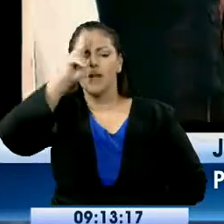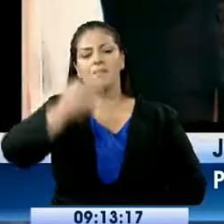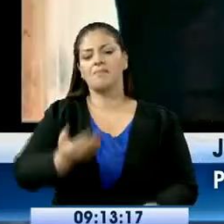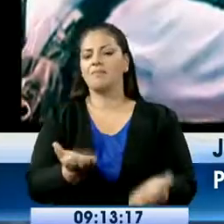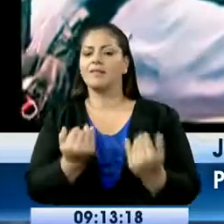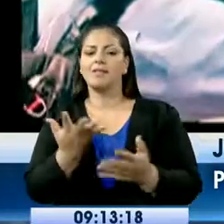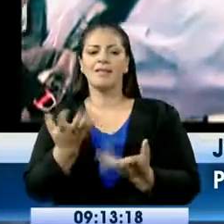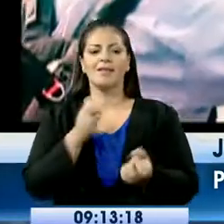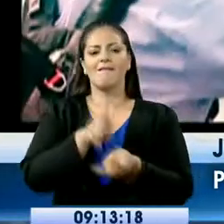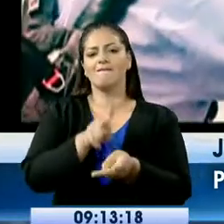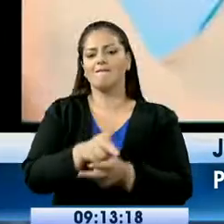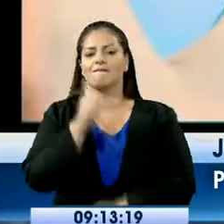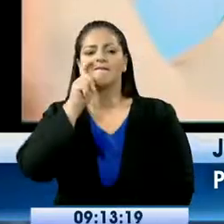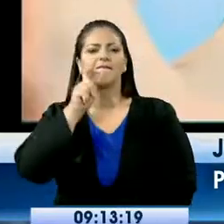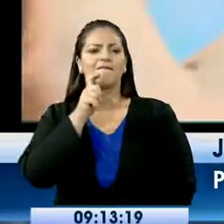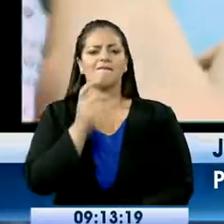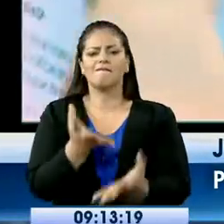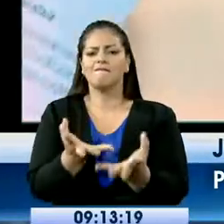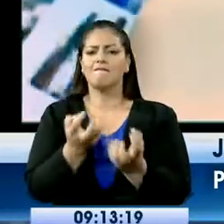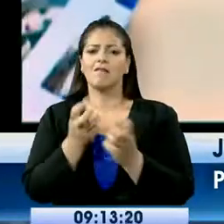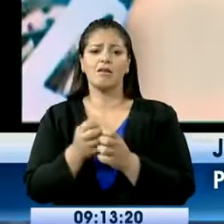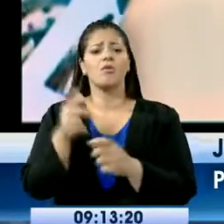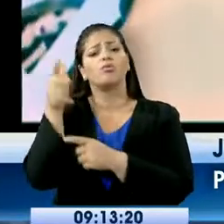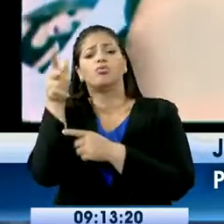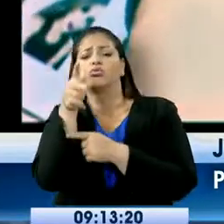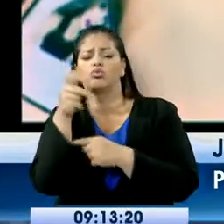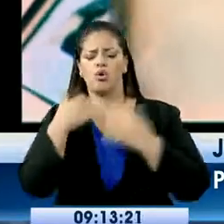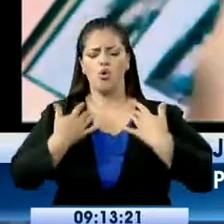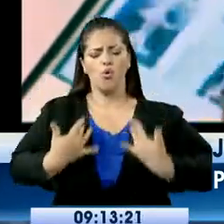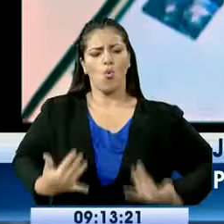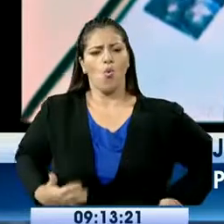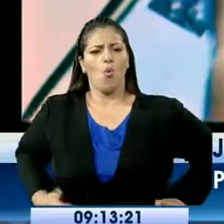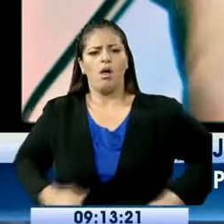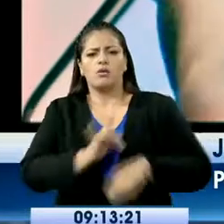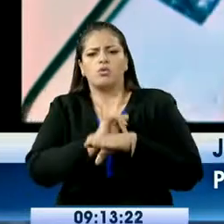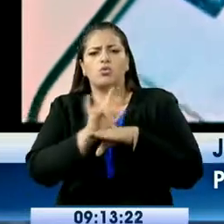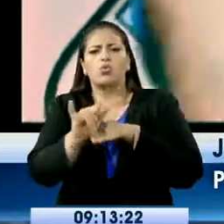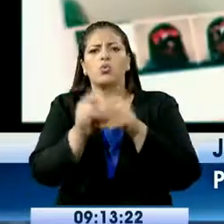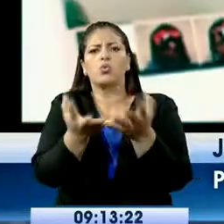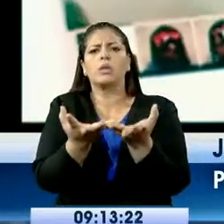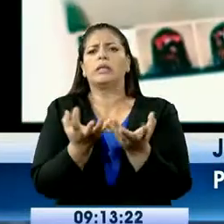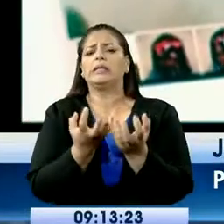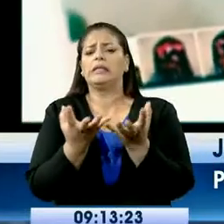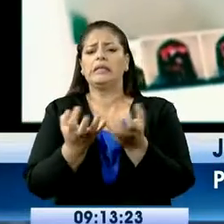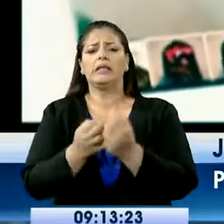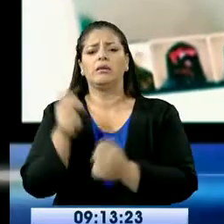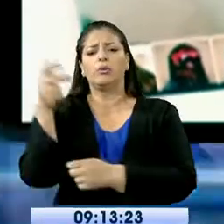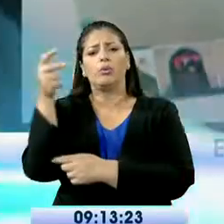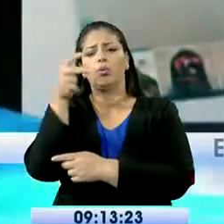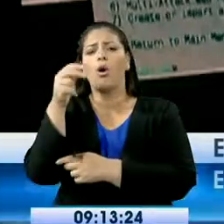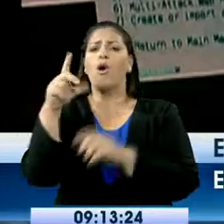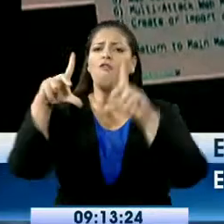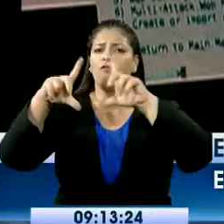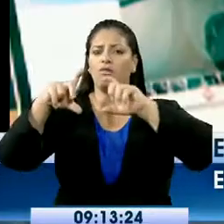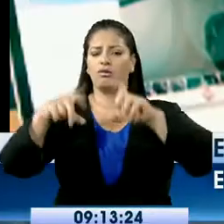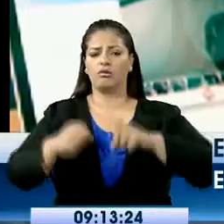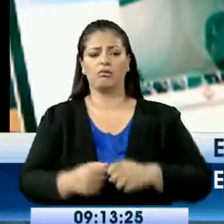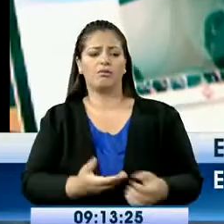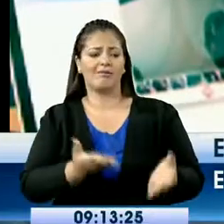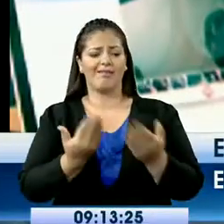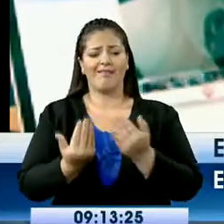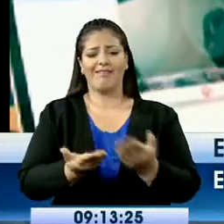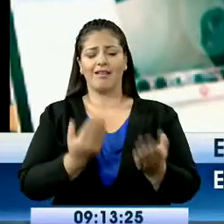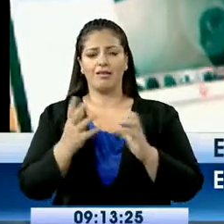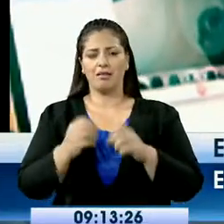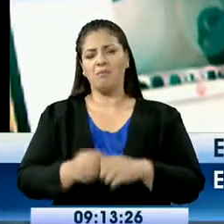grabado, te chantajean, mira, le enseñan a tu mujer, te lo publico en el Facebook, te lo publico en tal cosa, quiero que me den den, entonces yo había escuchado unas historias así. Esto